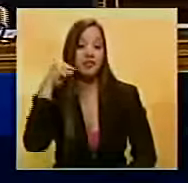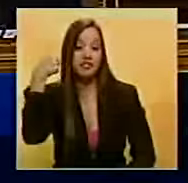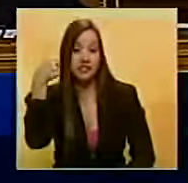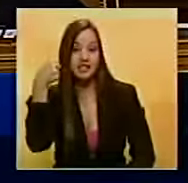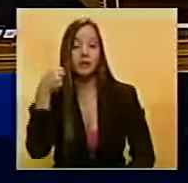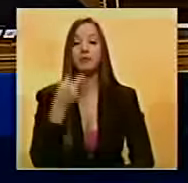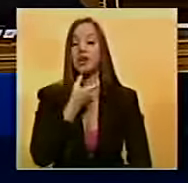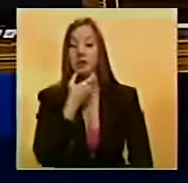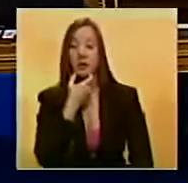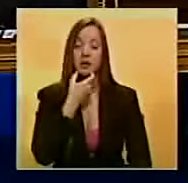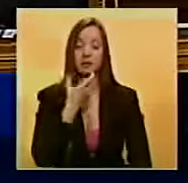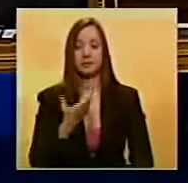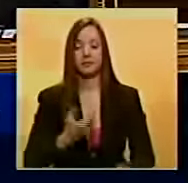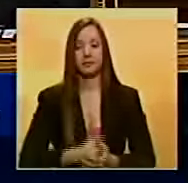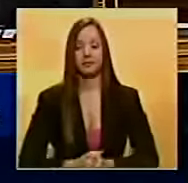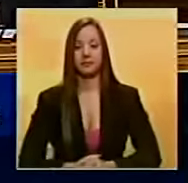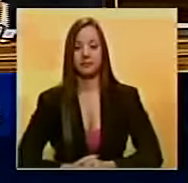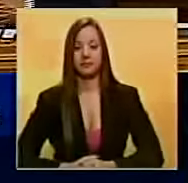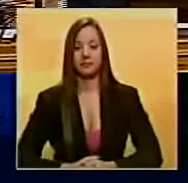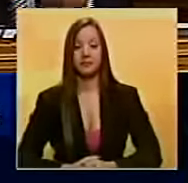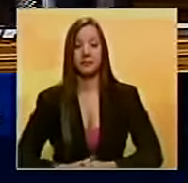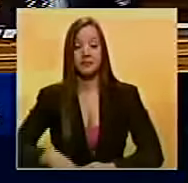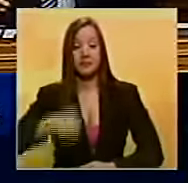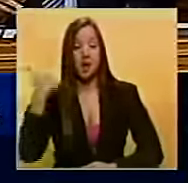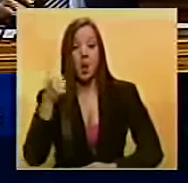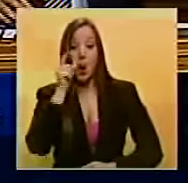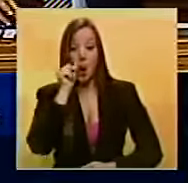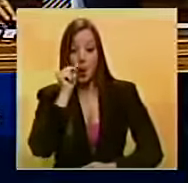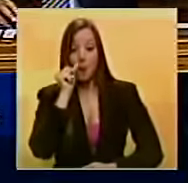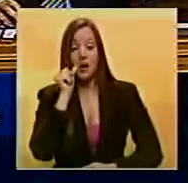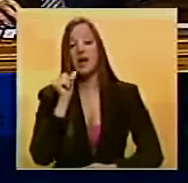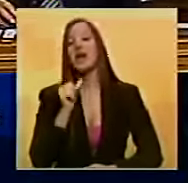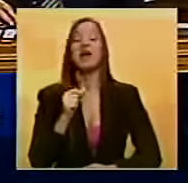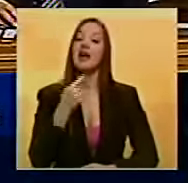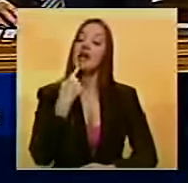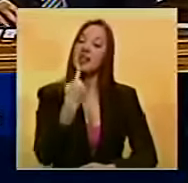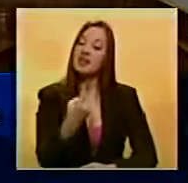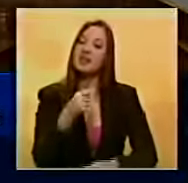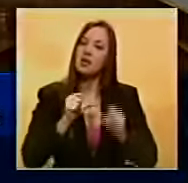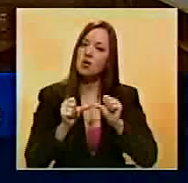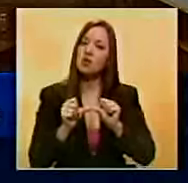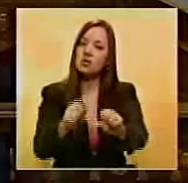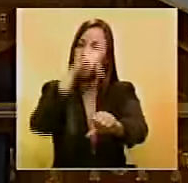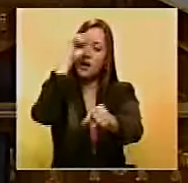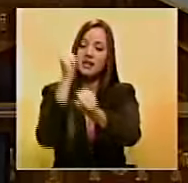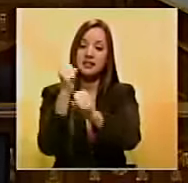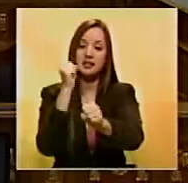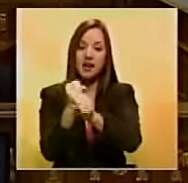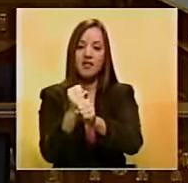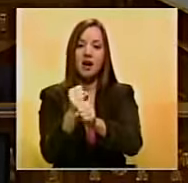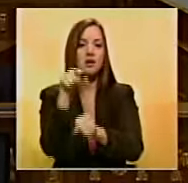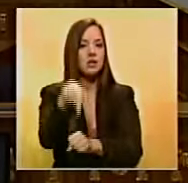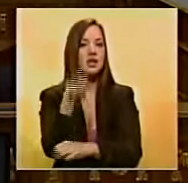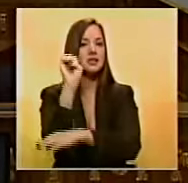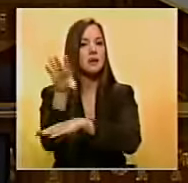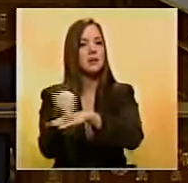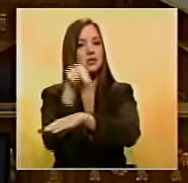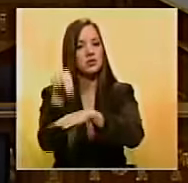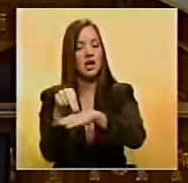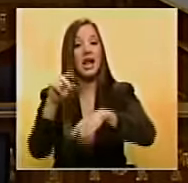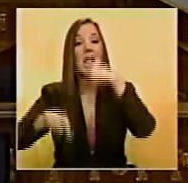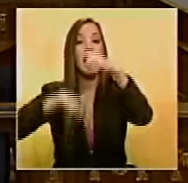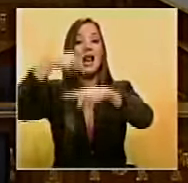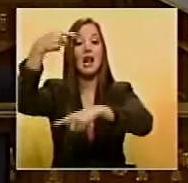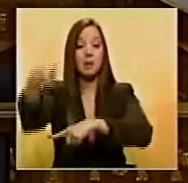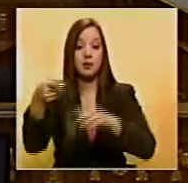El presidente de la Asamblea Nacional, Henry Ramos Ayub, aseguró que continuarán trabajando acá en el Parlamento, por lo que anunció que la próxima